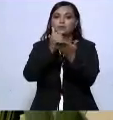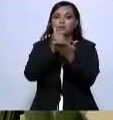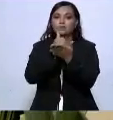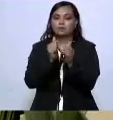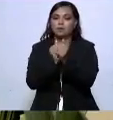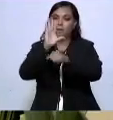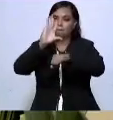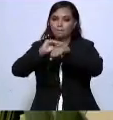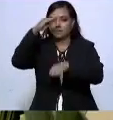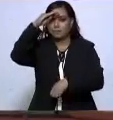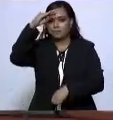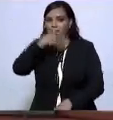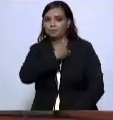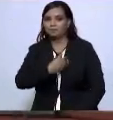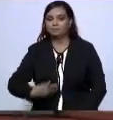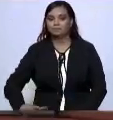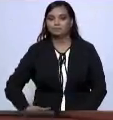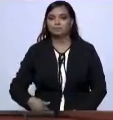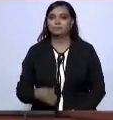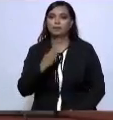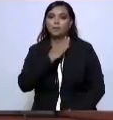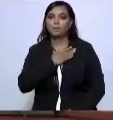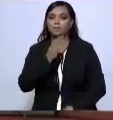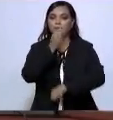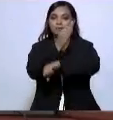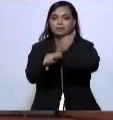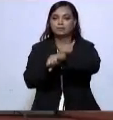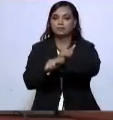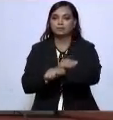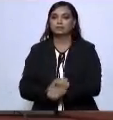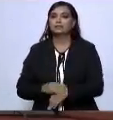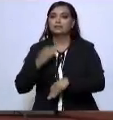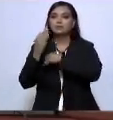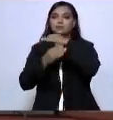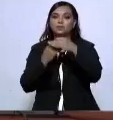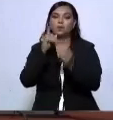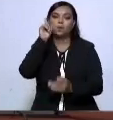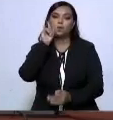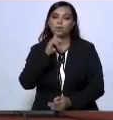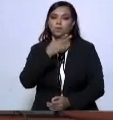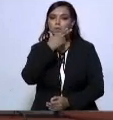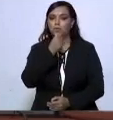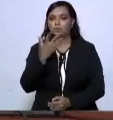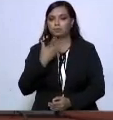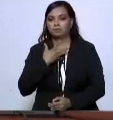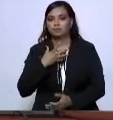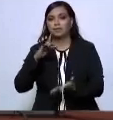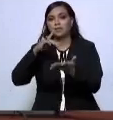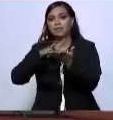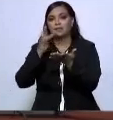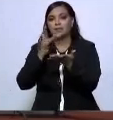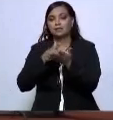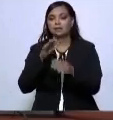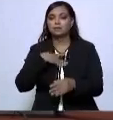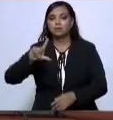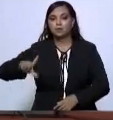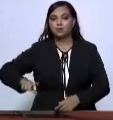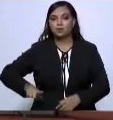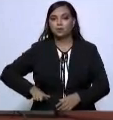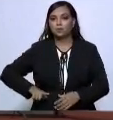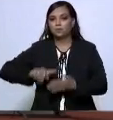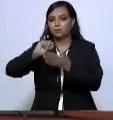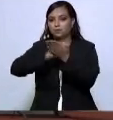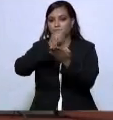Con su permiso, señor presidente. Muy buenas tardes, tengan todas y todos. Agradezco la anfitrionía del gobernador